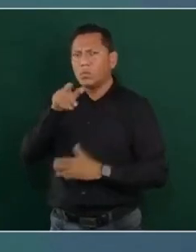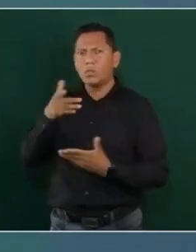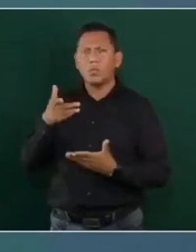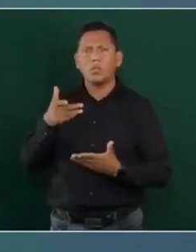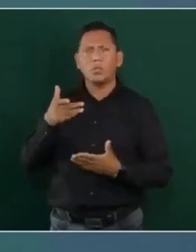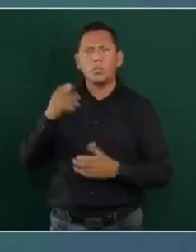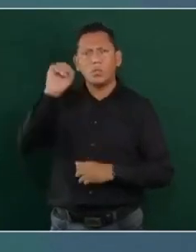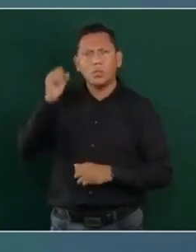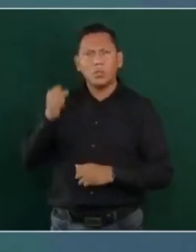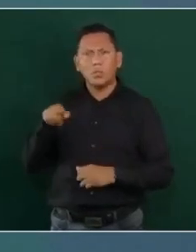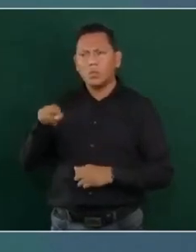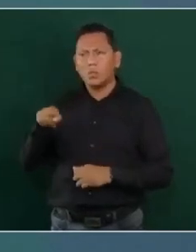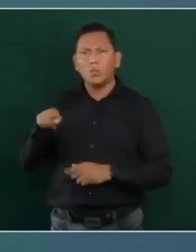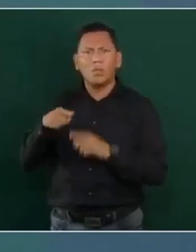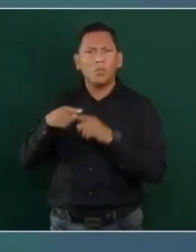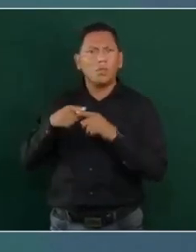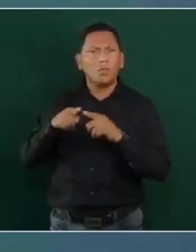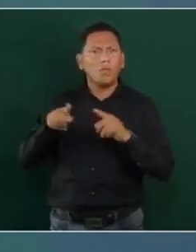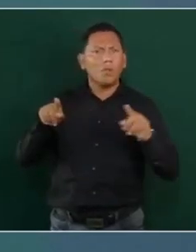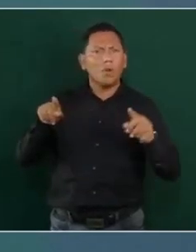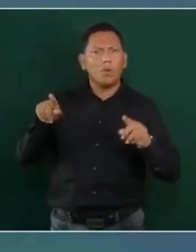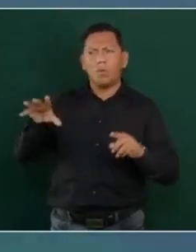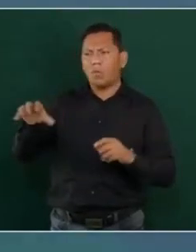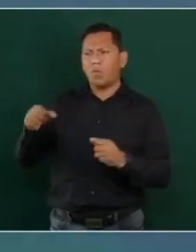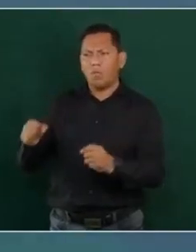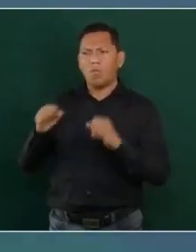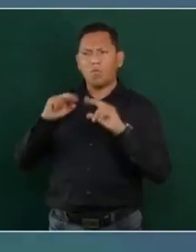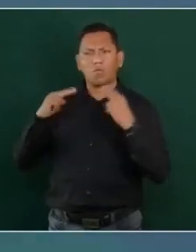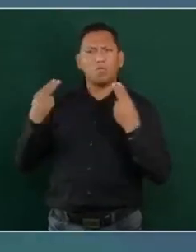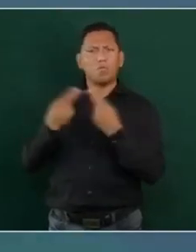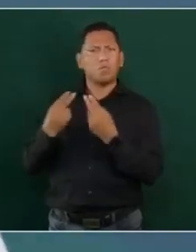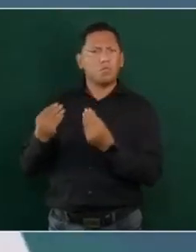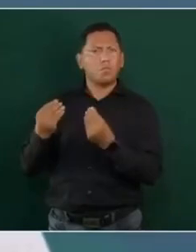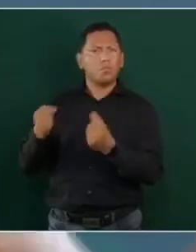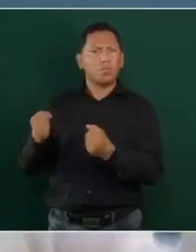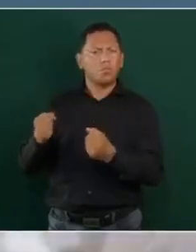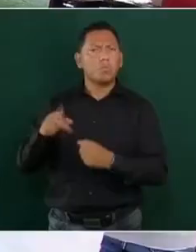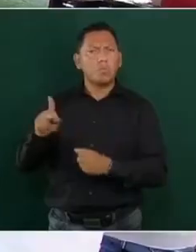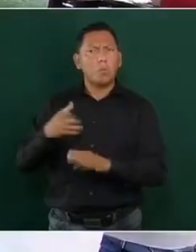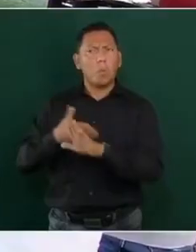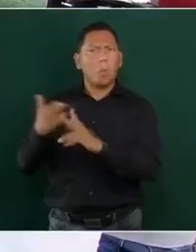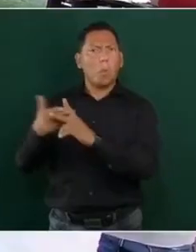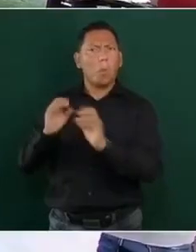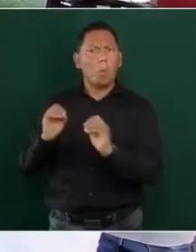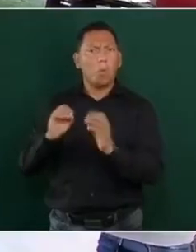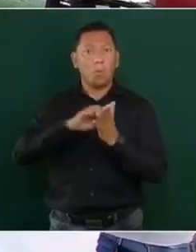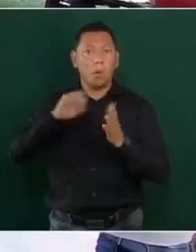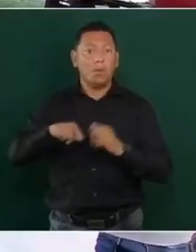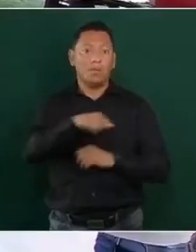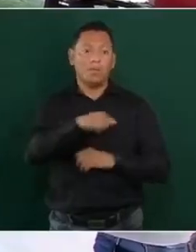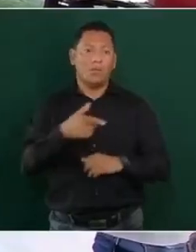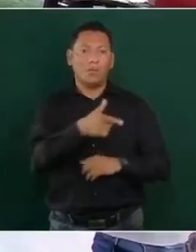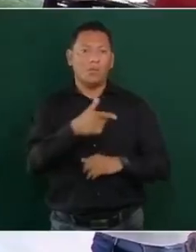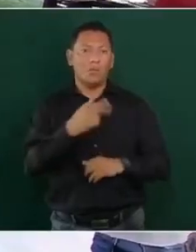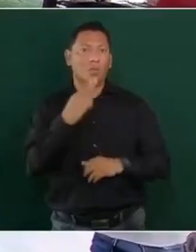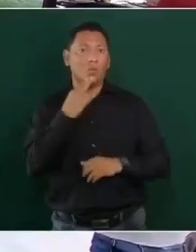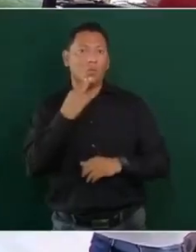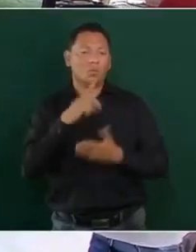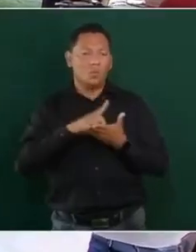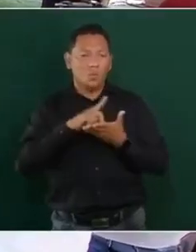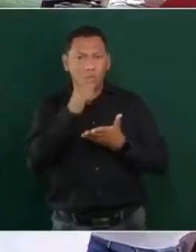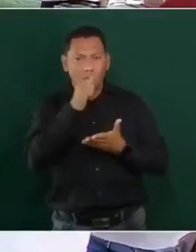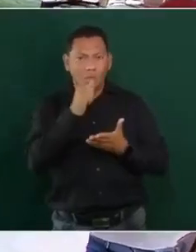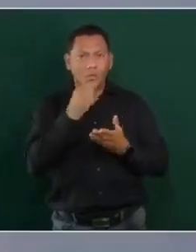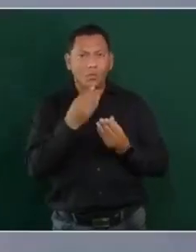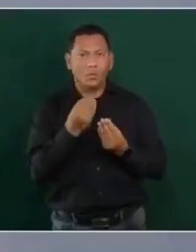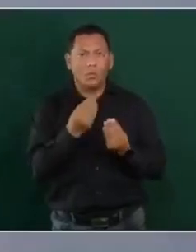sede de los carteles, porque si hay consumo, entonces